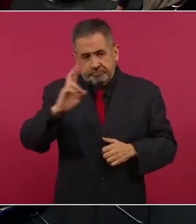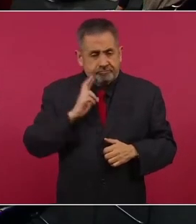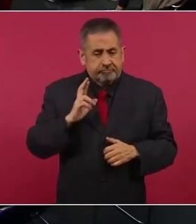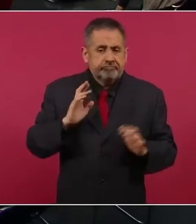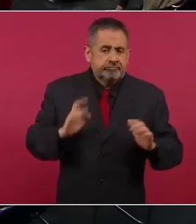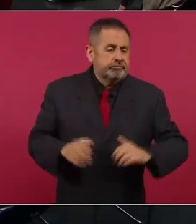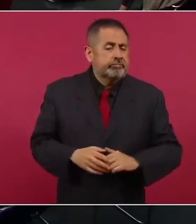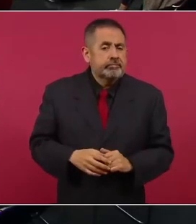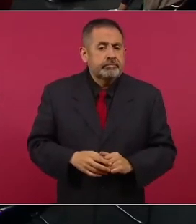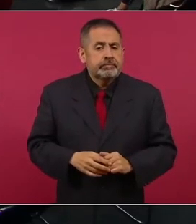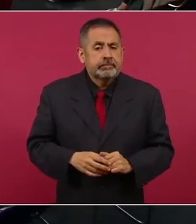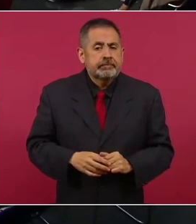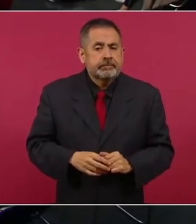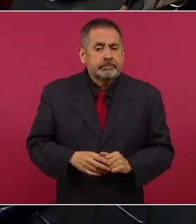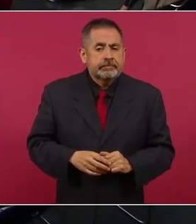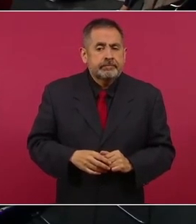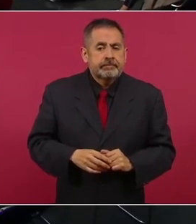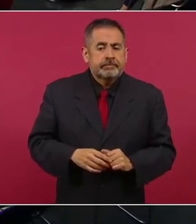Lo que también